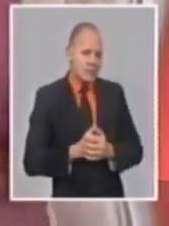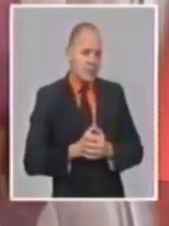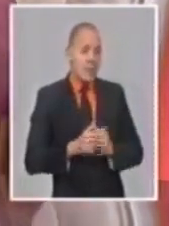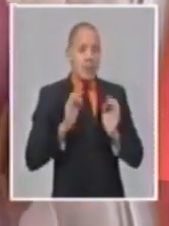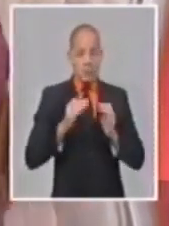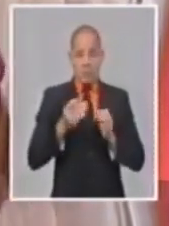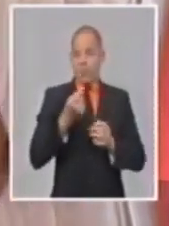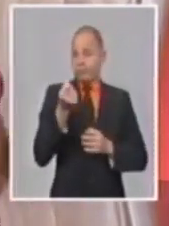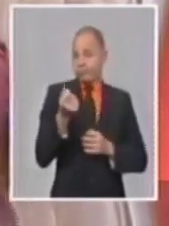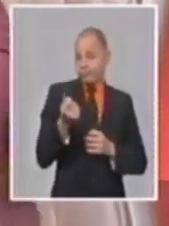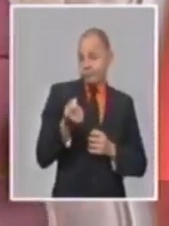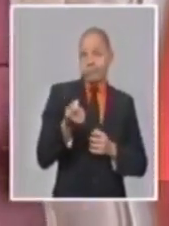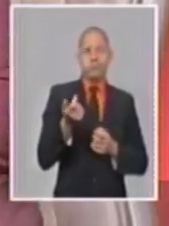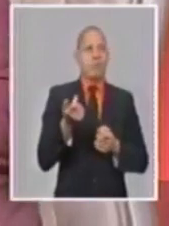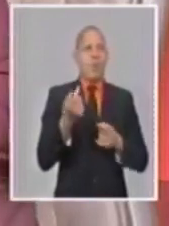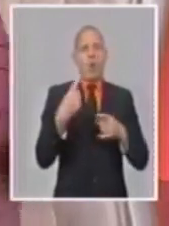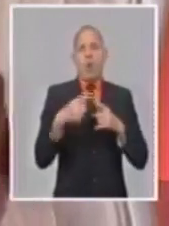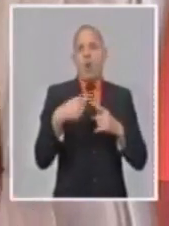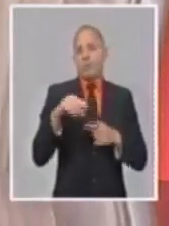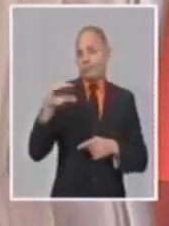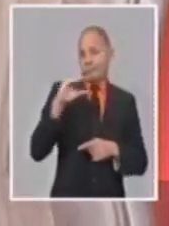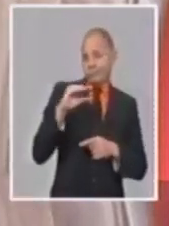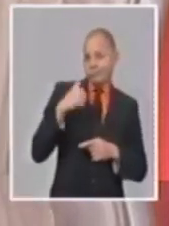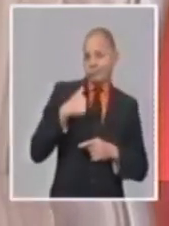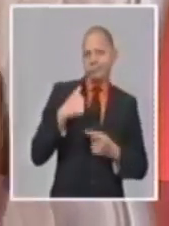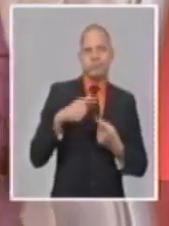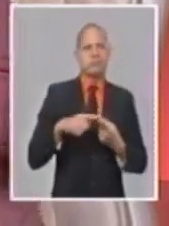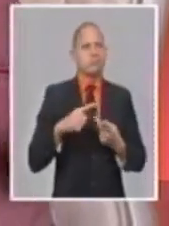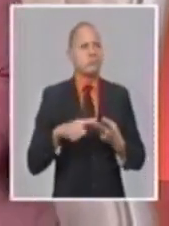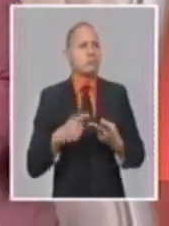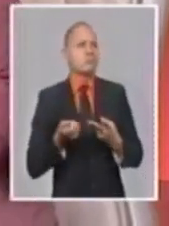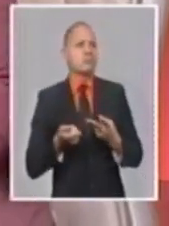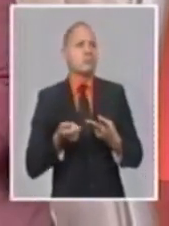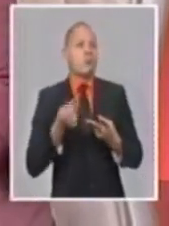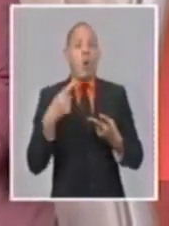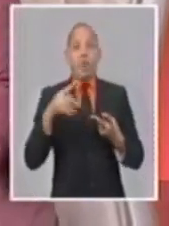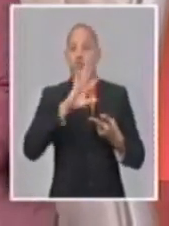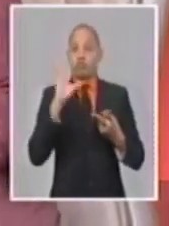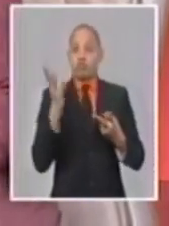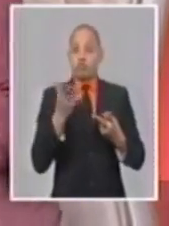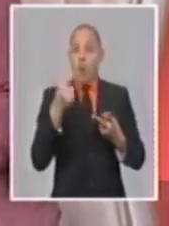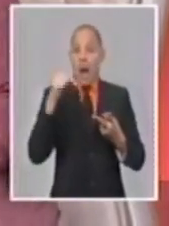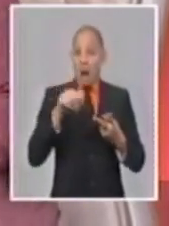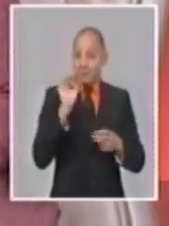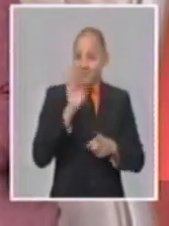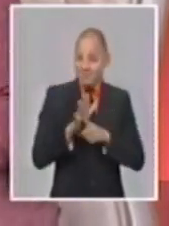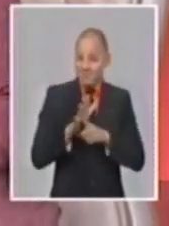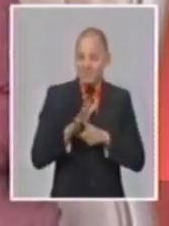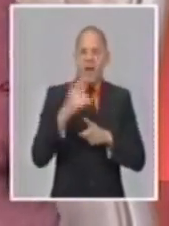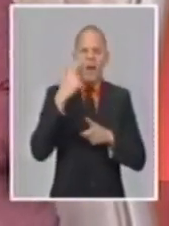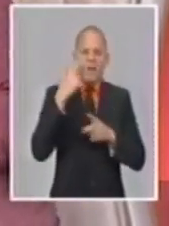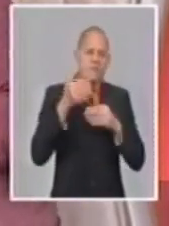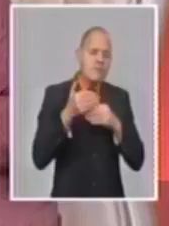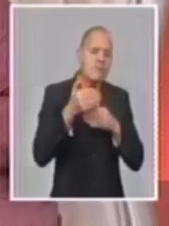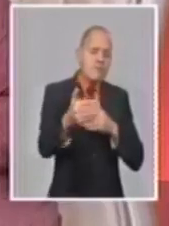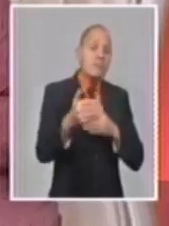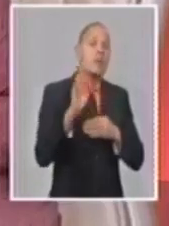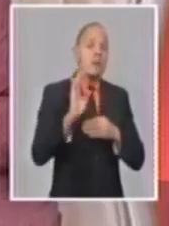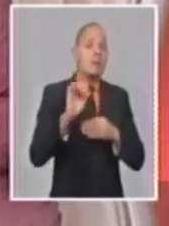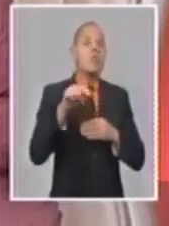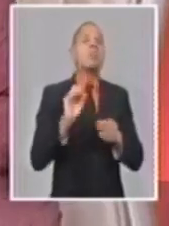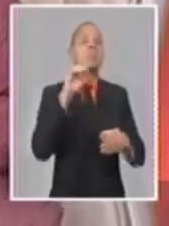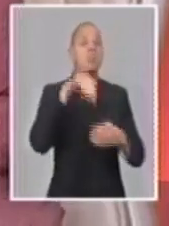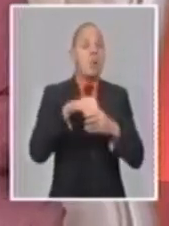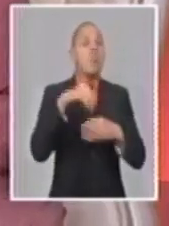finanzas públicas, que en términos de ingresos personales, pues se producen a partir de las principales características